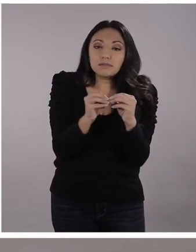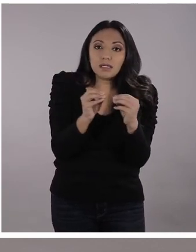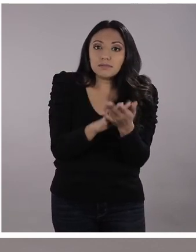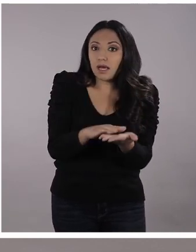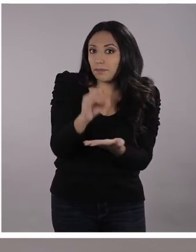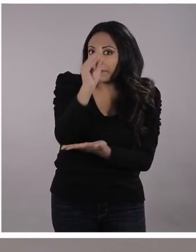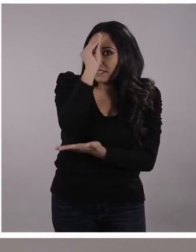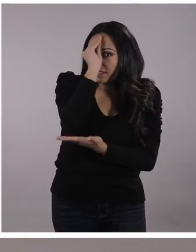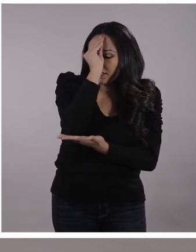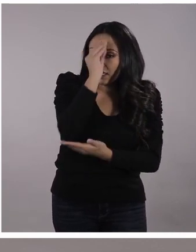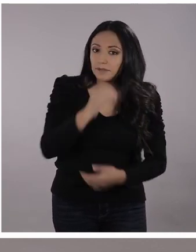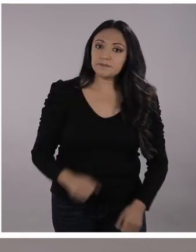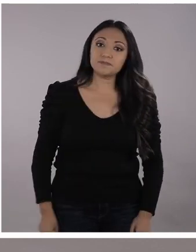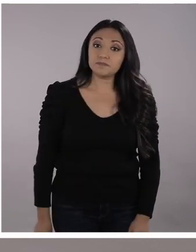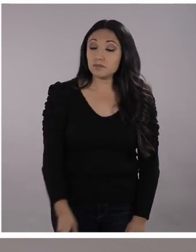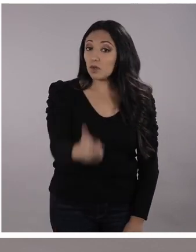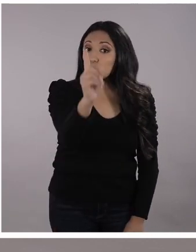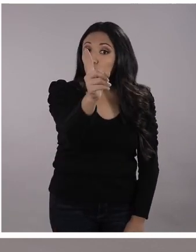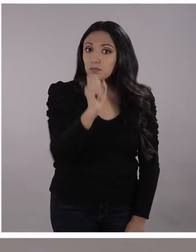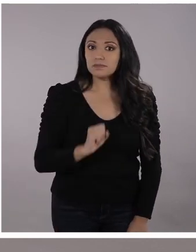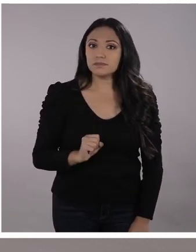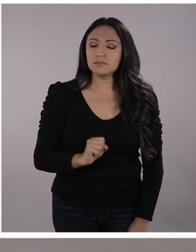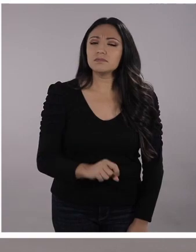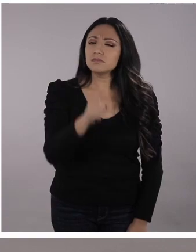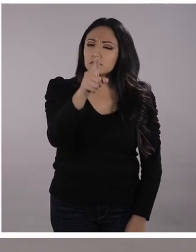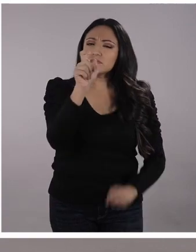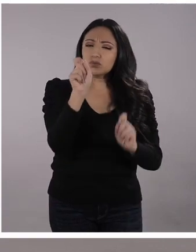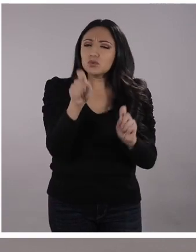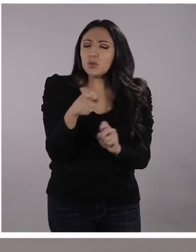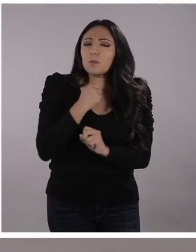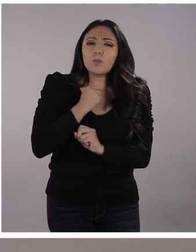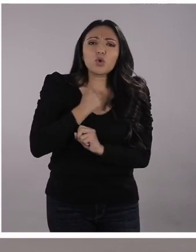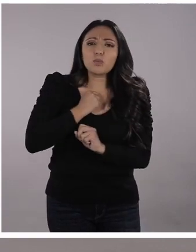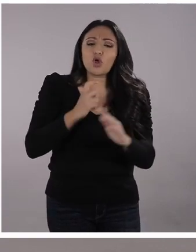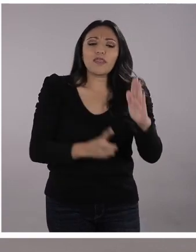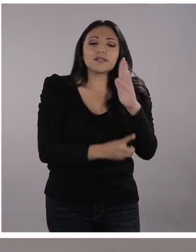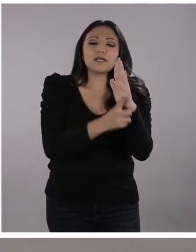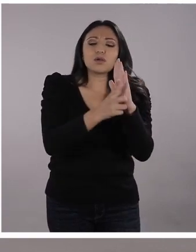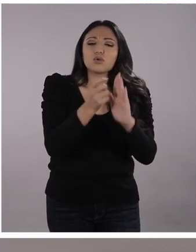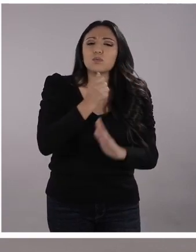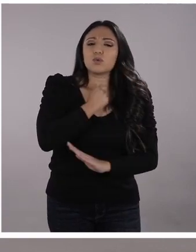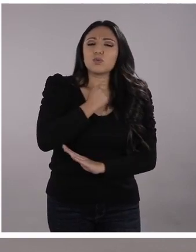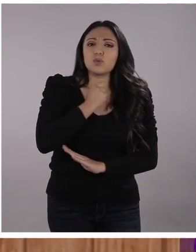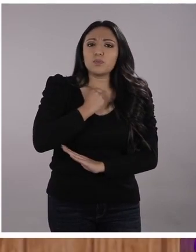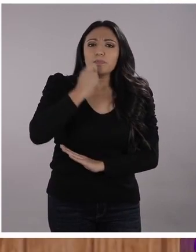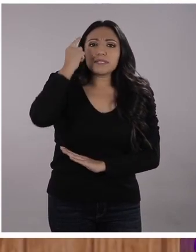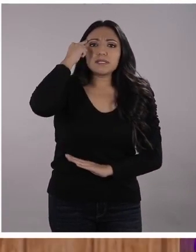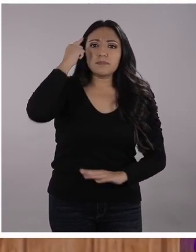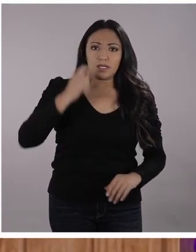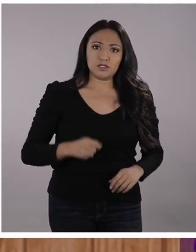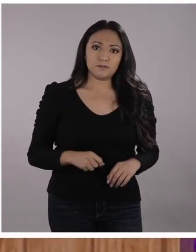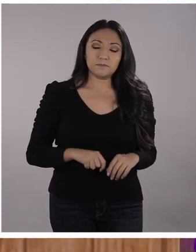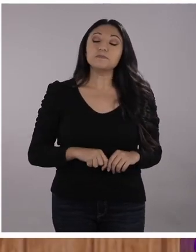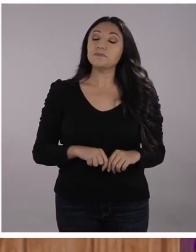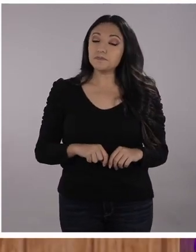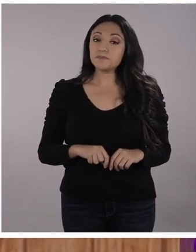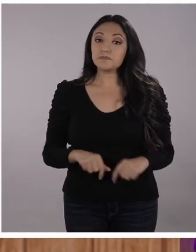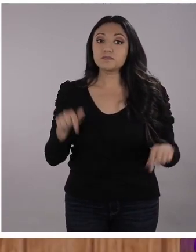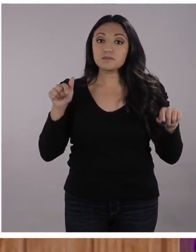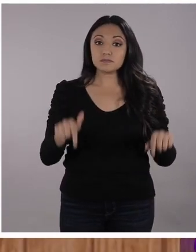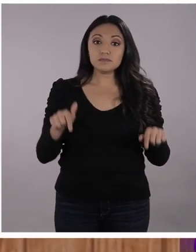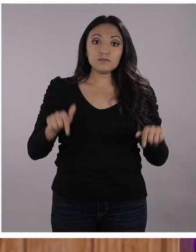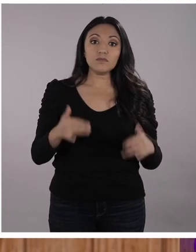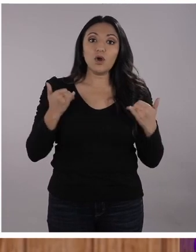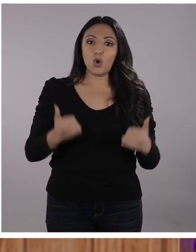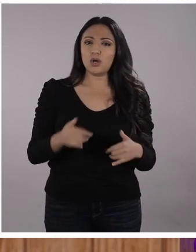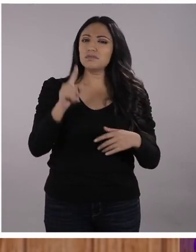conocimiento. Además, tú eres el dueño de la capacidad de desarrollo de tu pensamiento. El día de hoy vamos